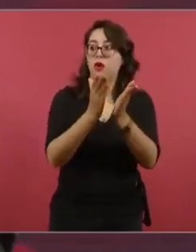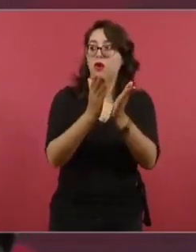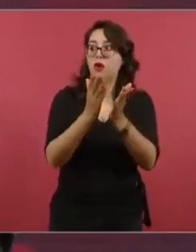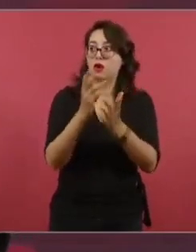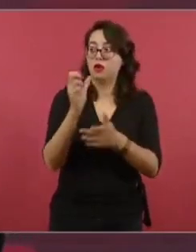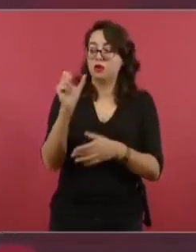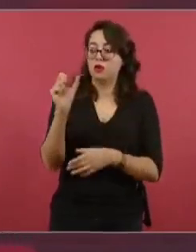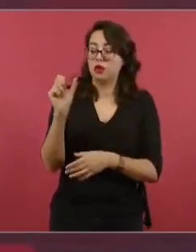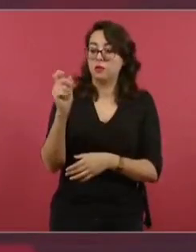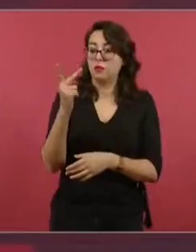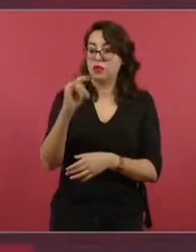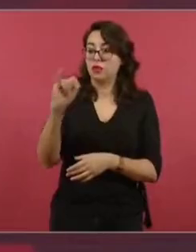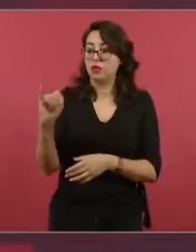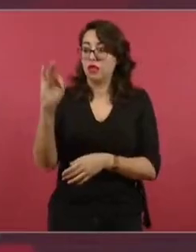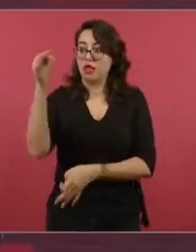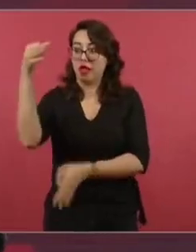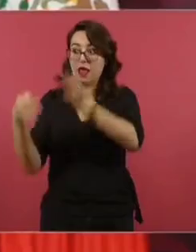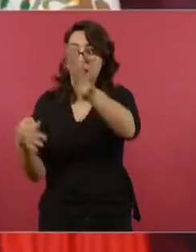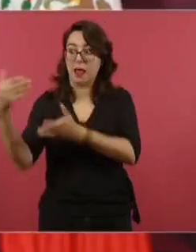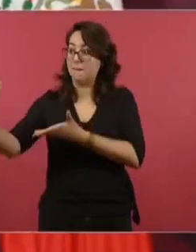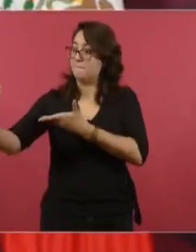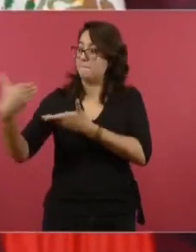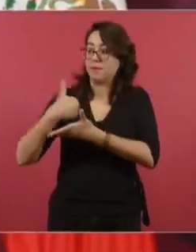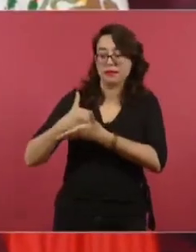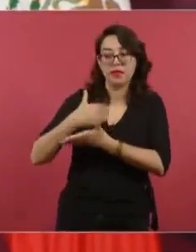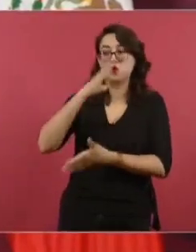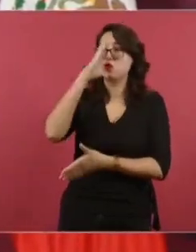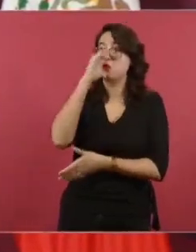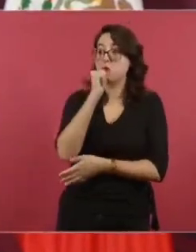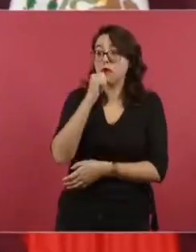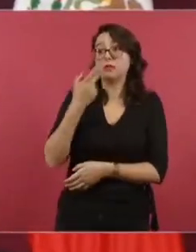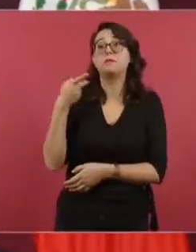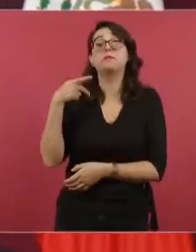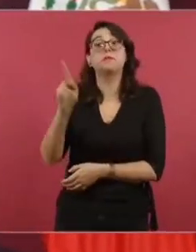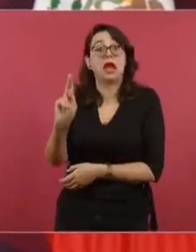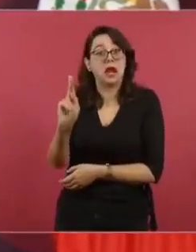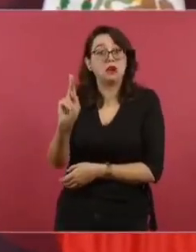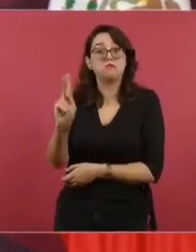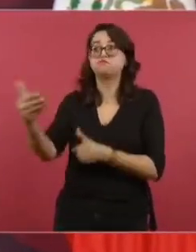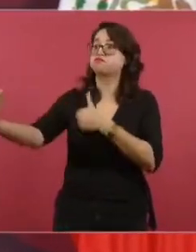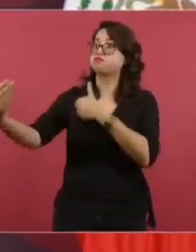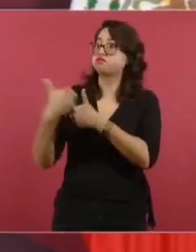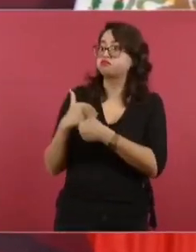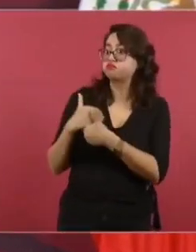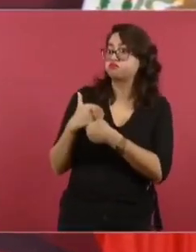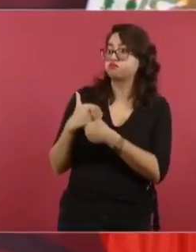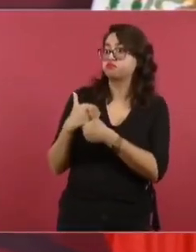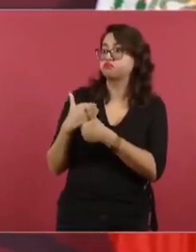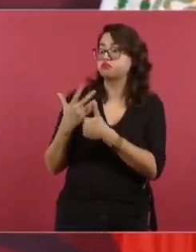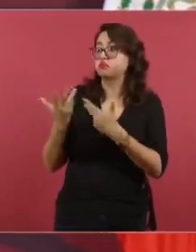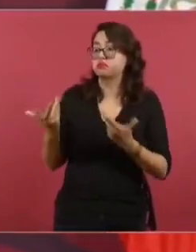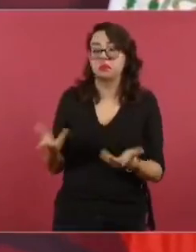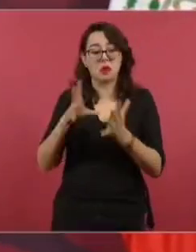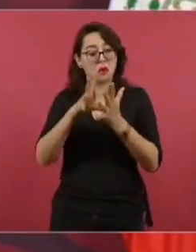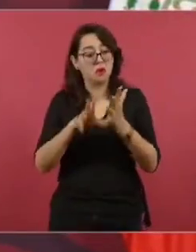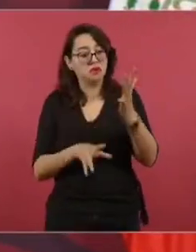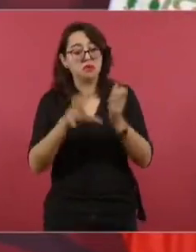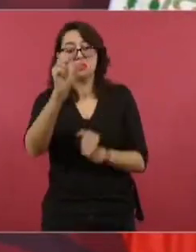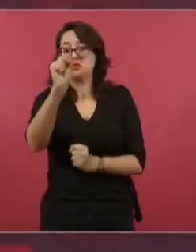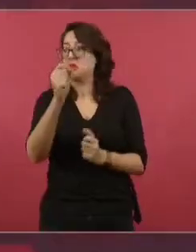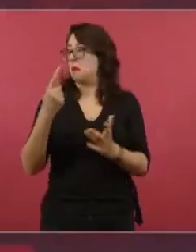un mandato constitucional,